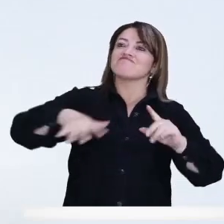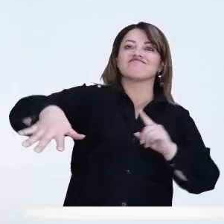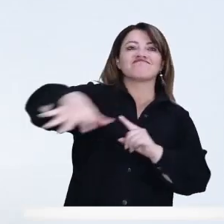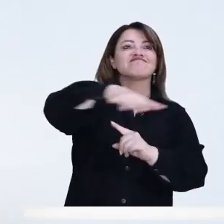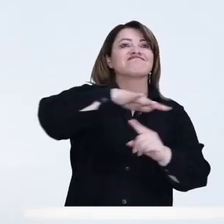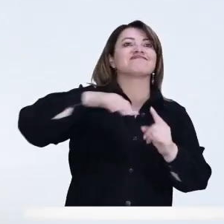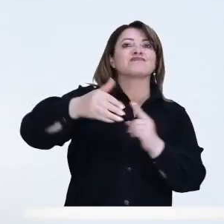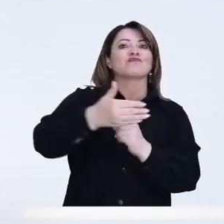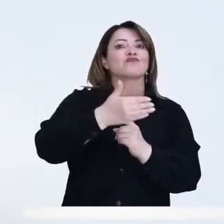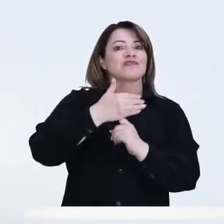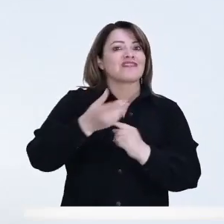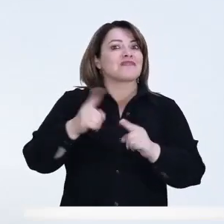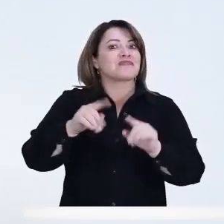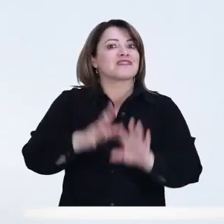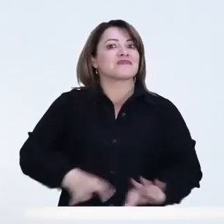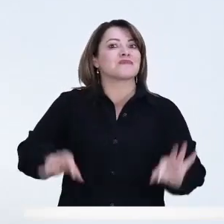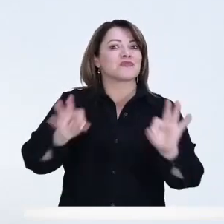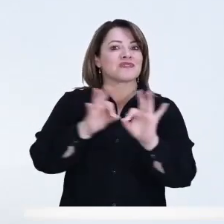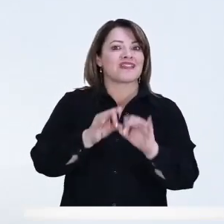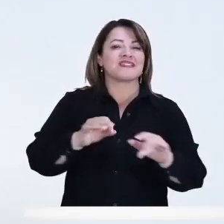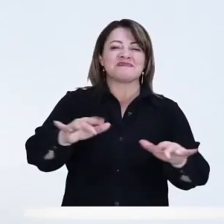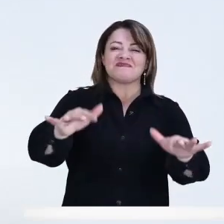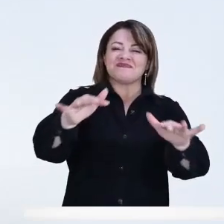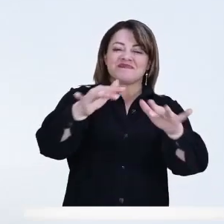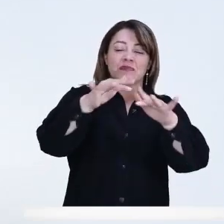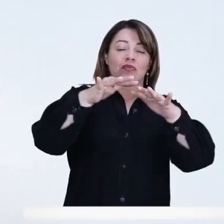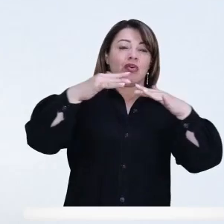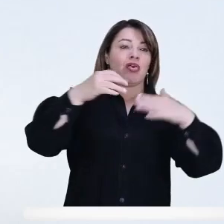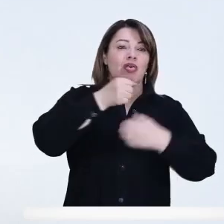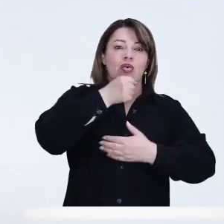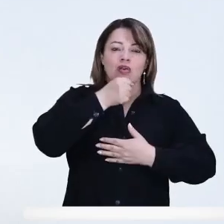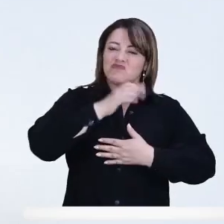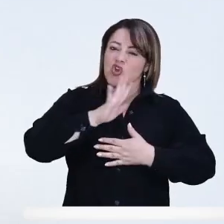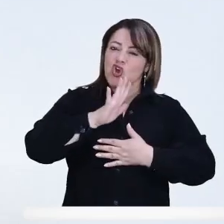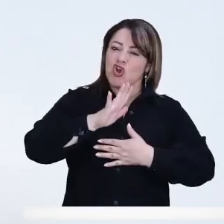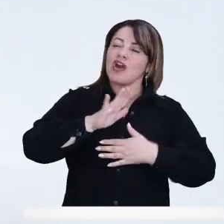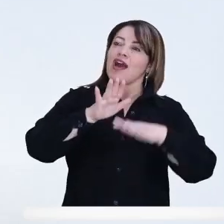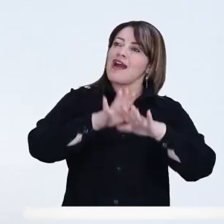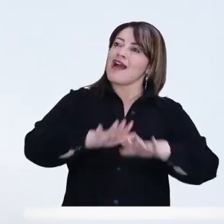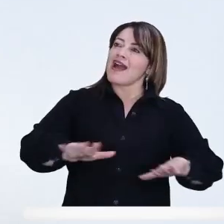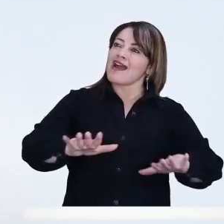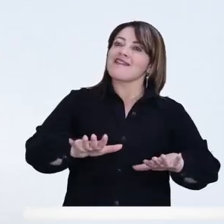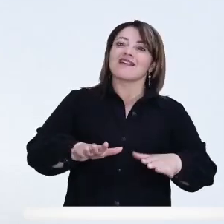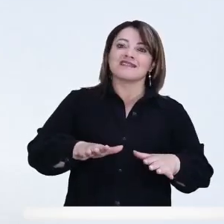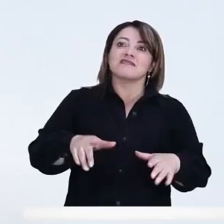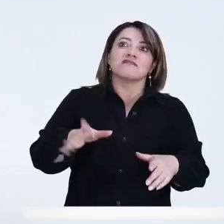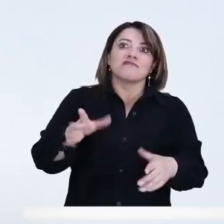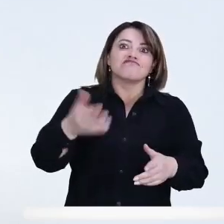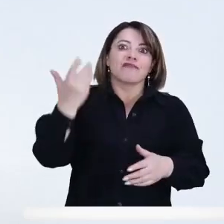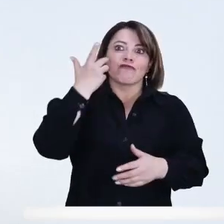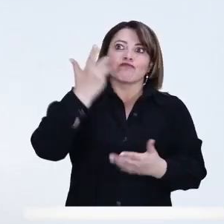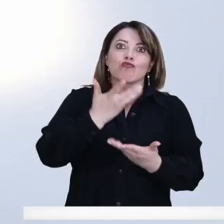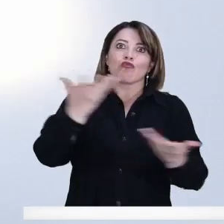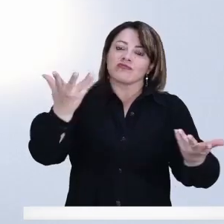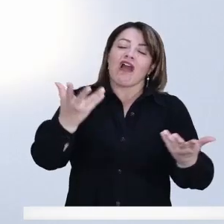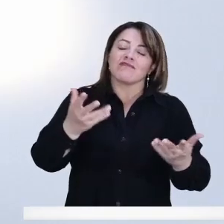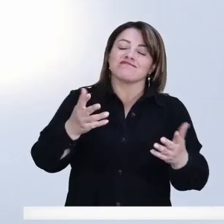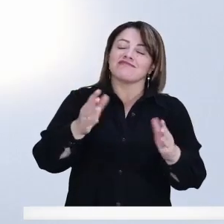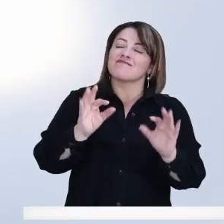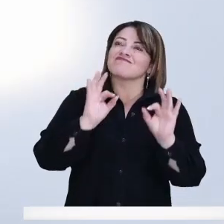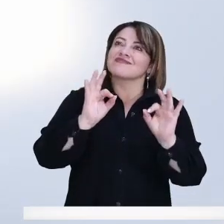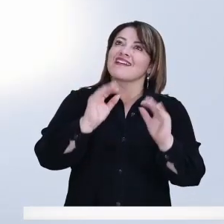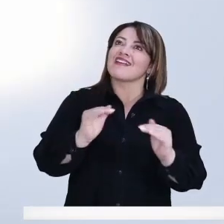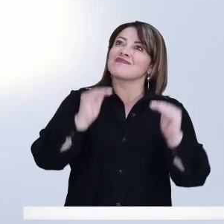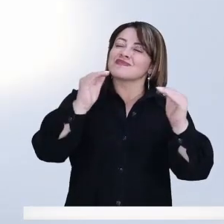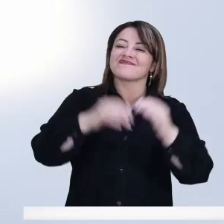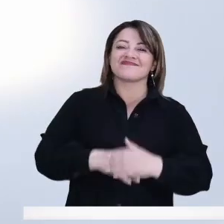ambientalmente protegida, que no haya contaminación del aire, porque eso nos enferma a todos. Y con